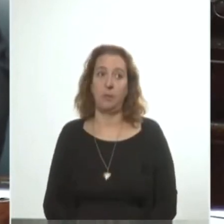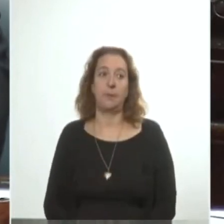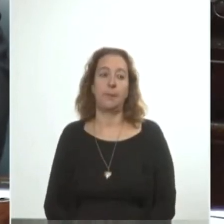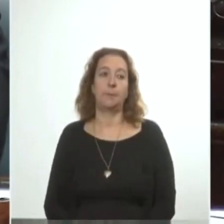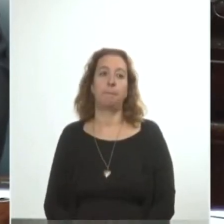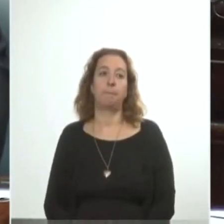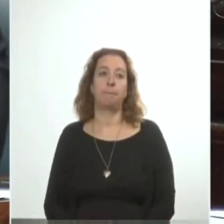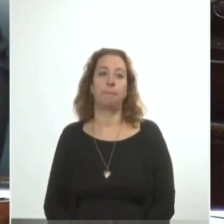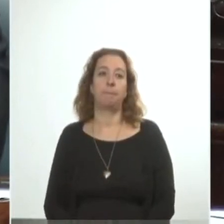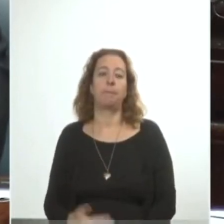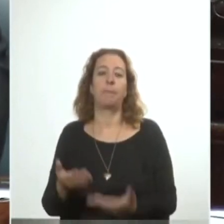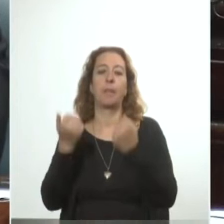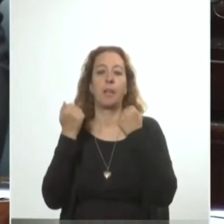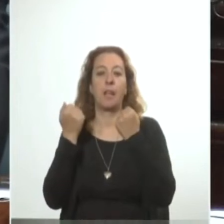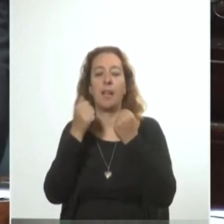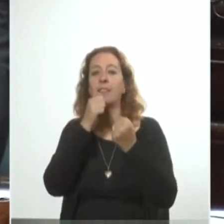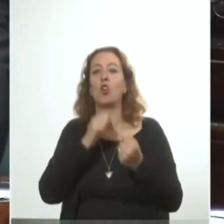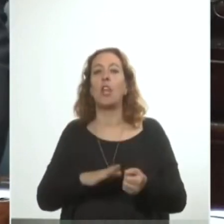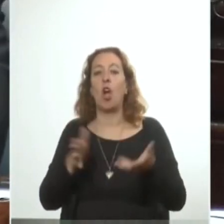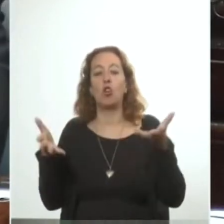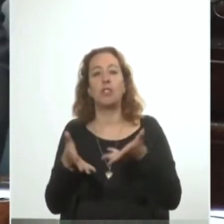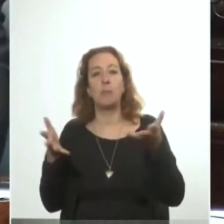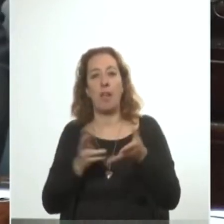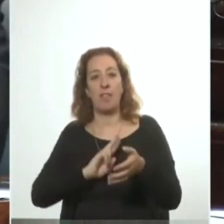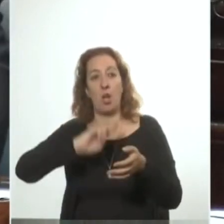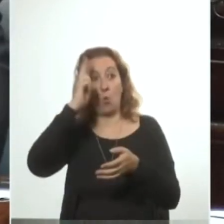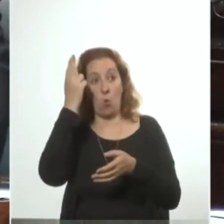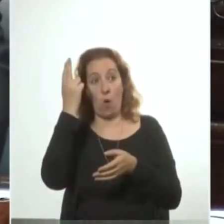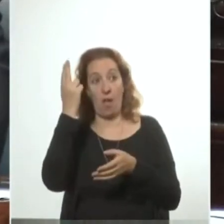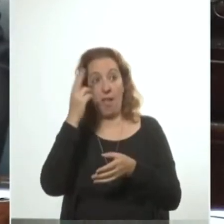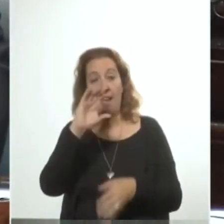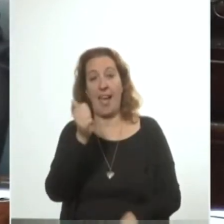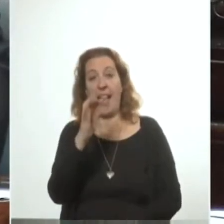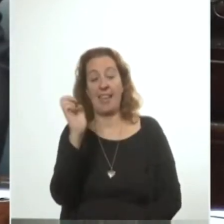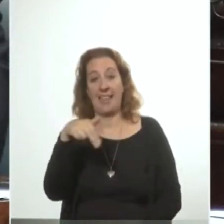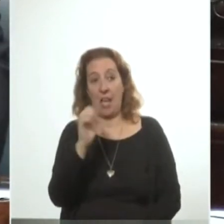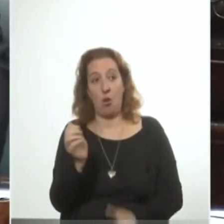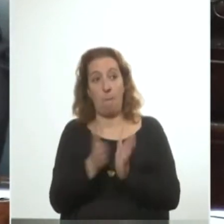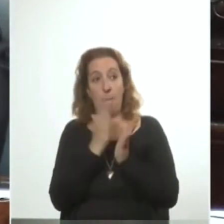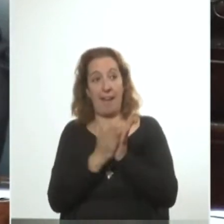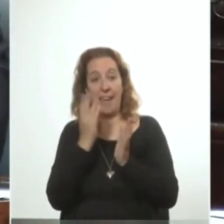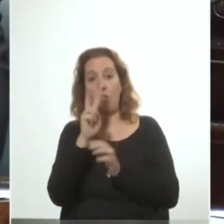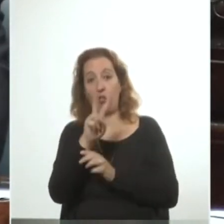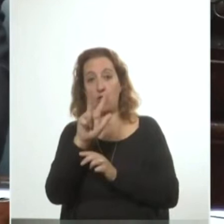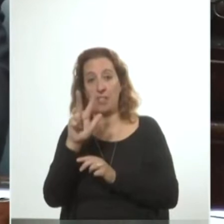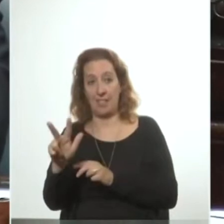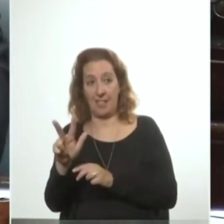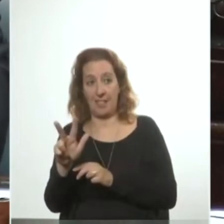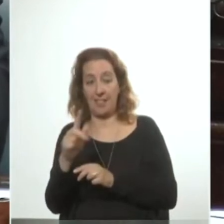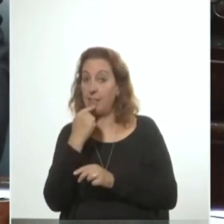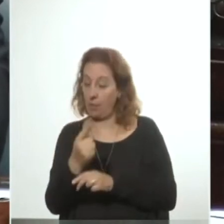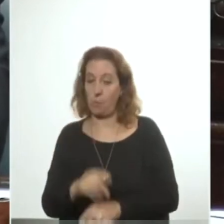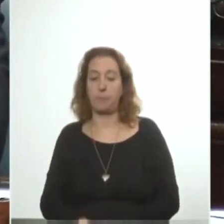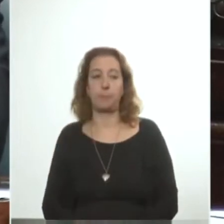Tomo de Historia Contemporánea del Uruguay de Caetano y Rí la página 233 y cito